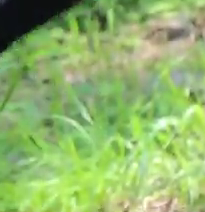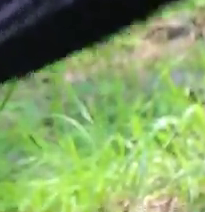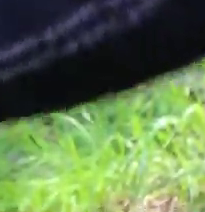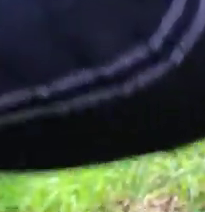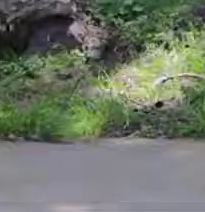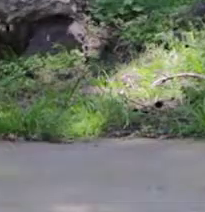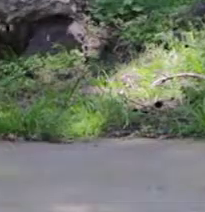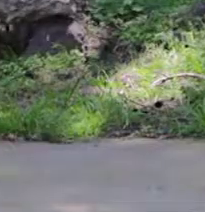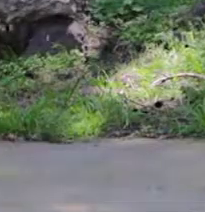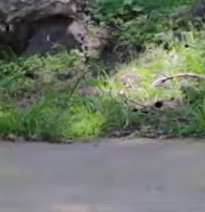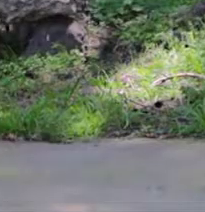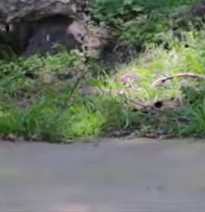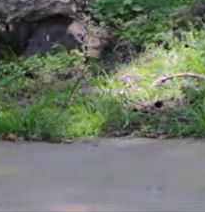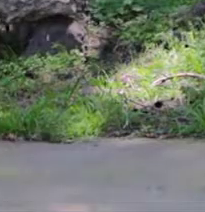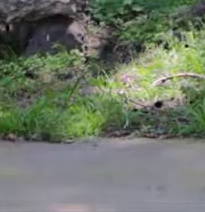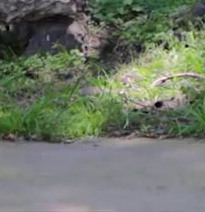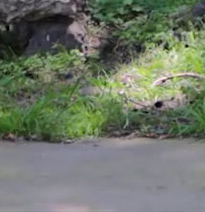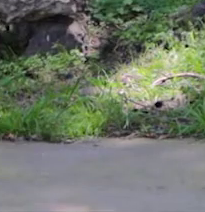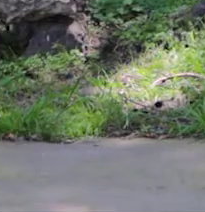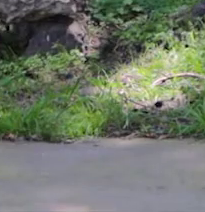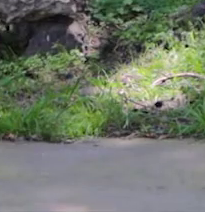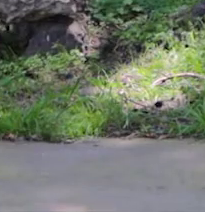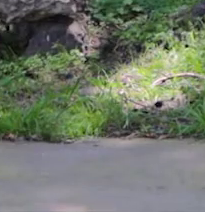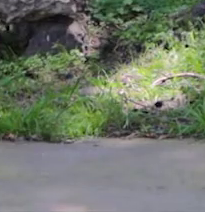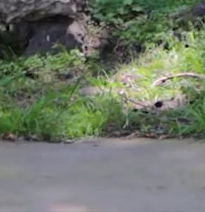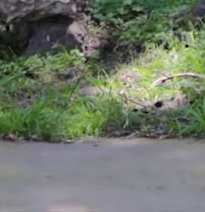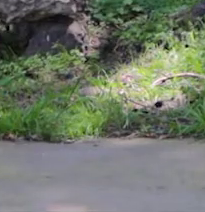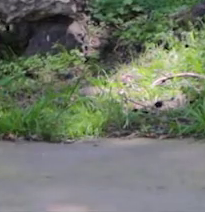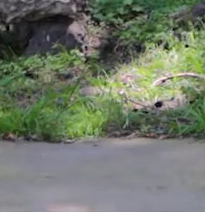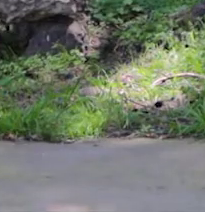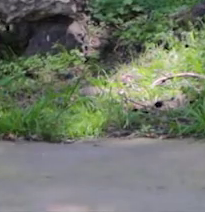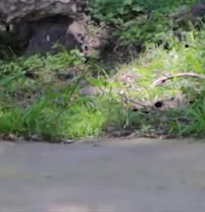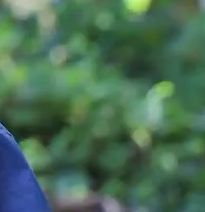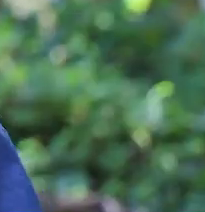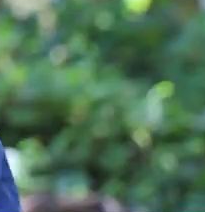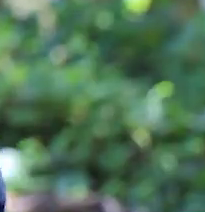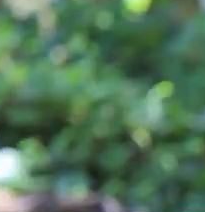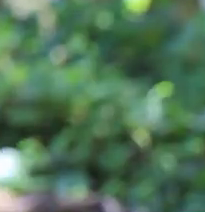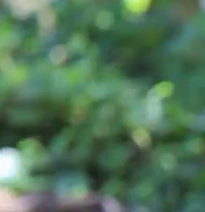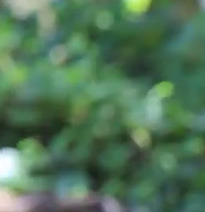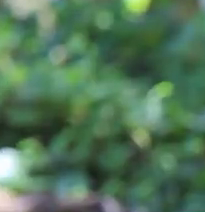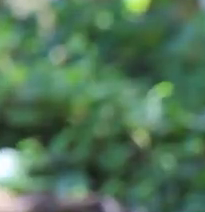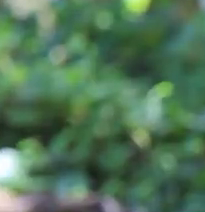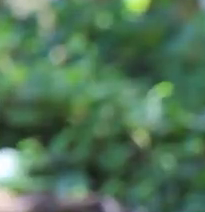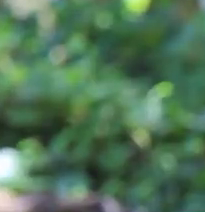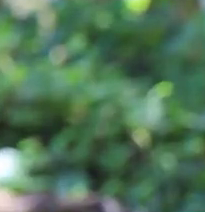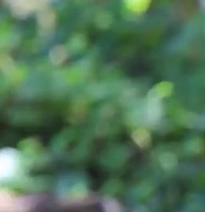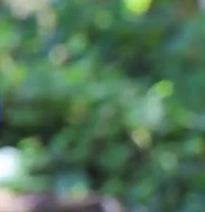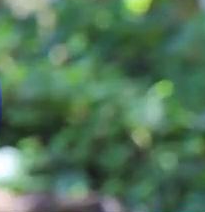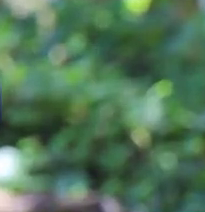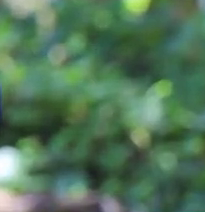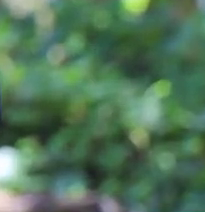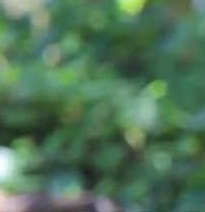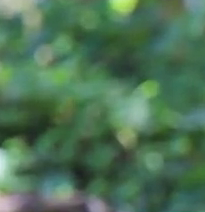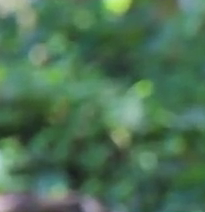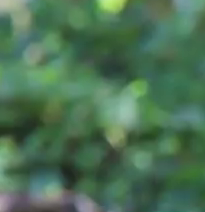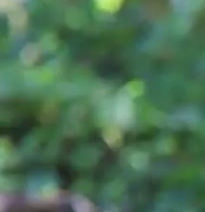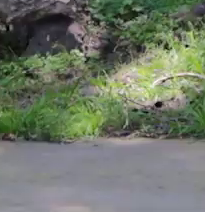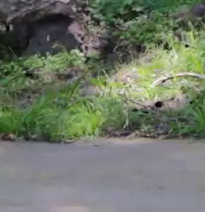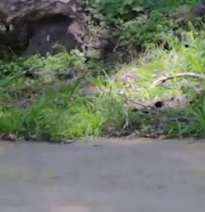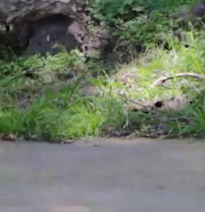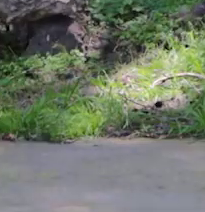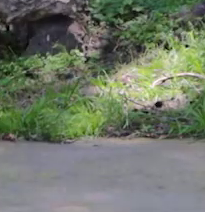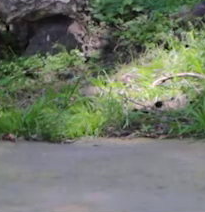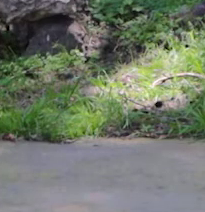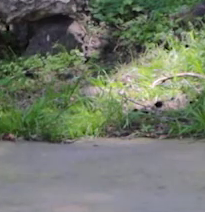bien, vamos a abrir nuestro compás, levamos los brazos y vamos a trabajar la pierna, bajamos,